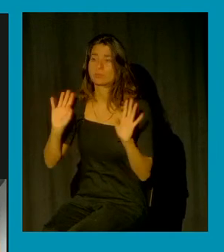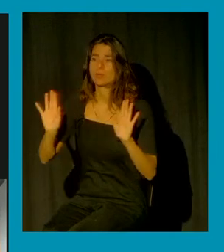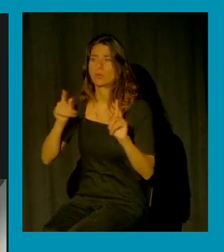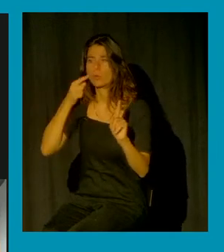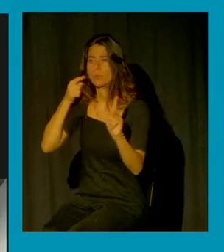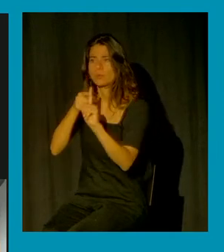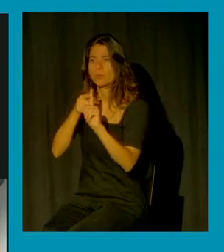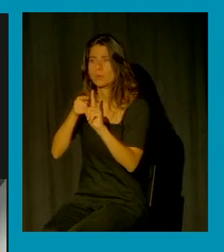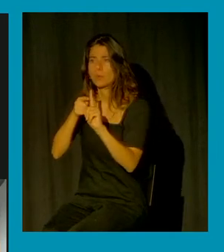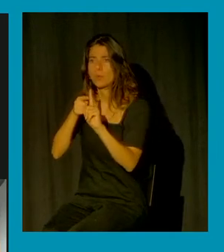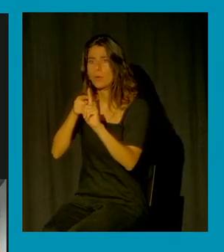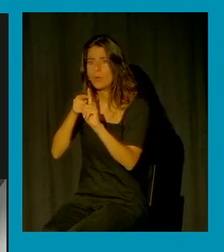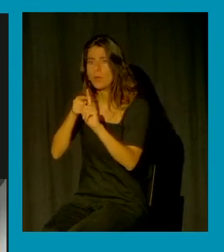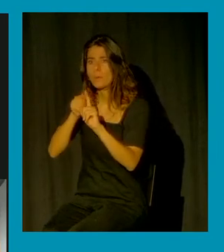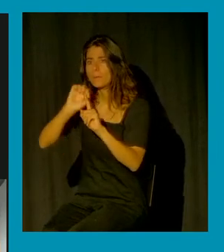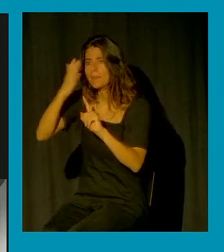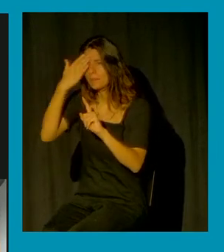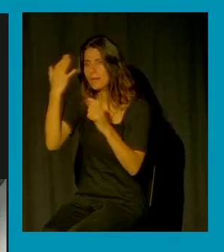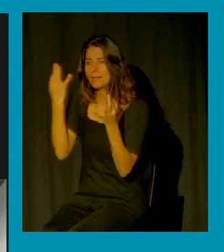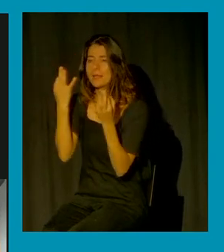proponer reglas de conducta ¿no?